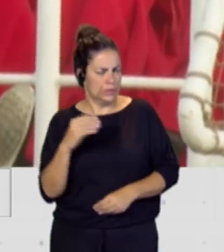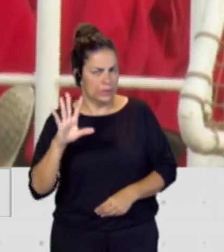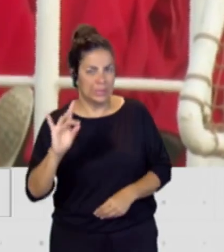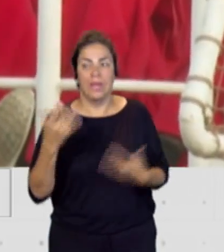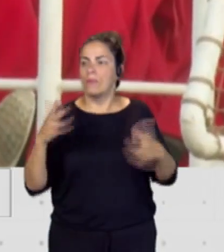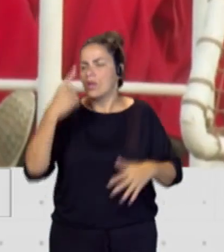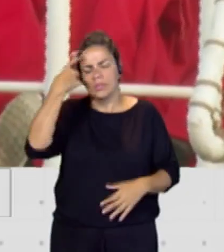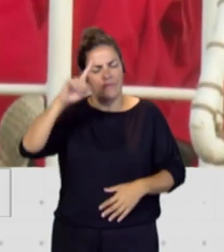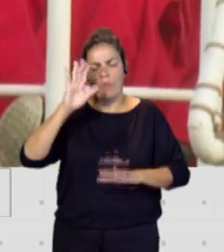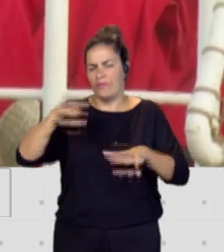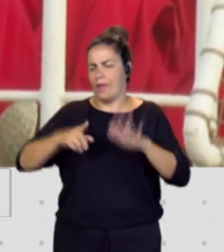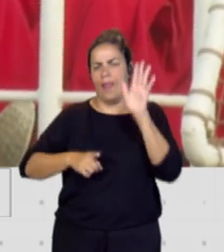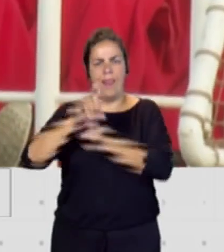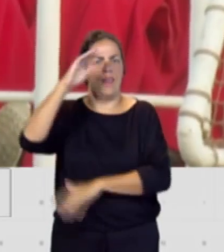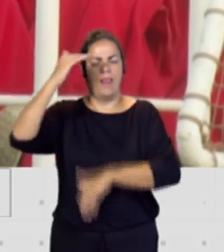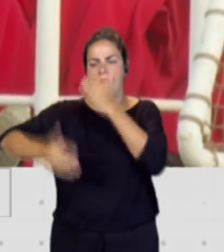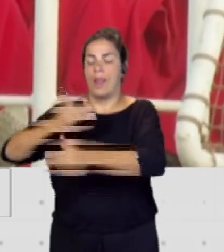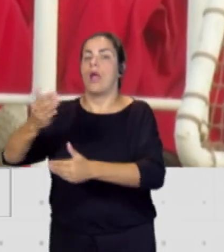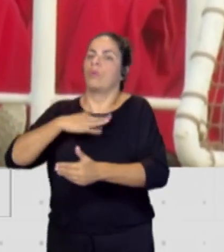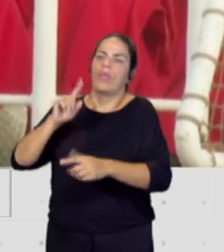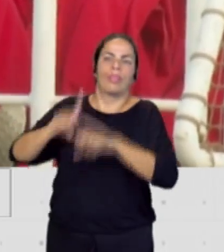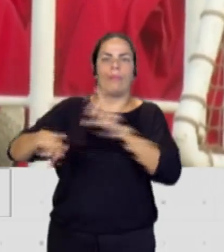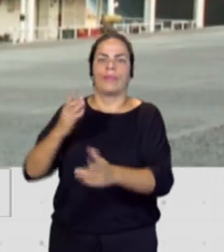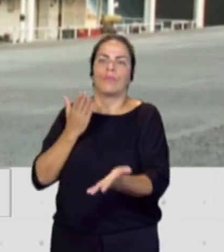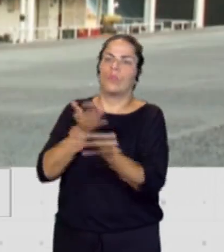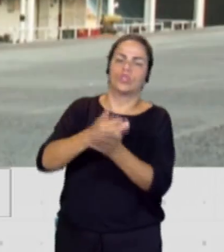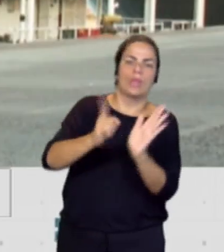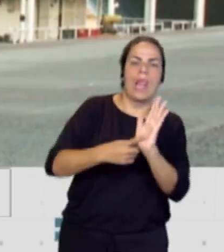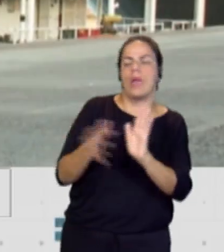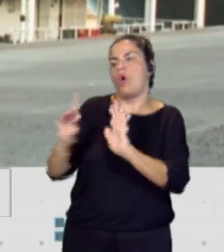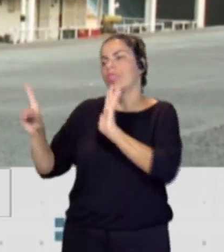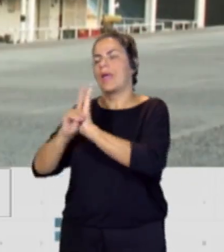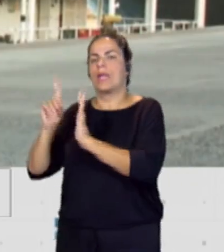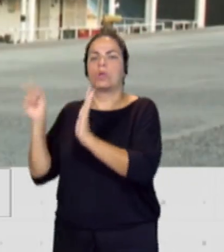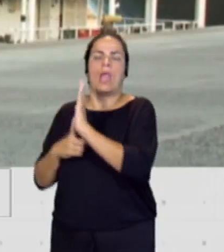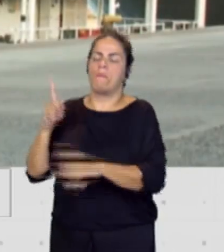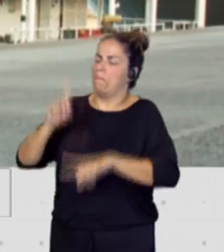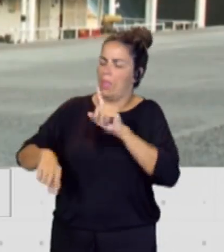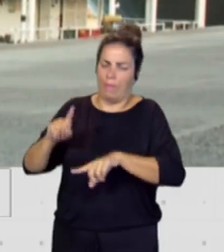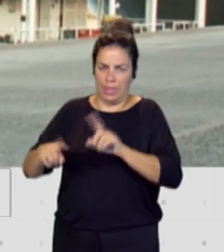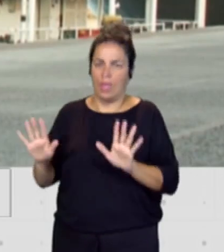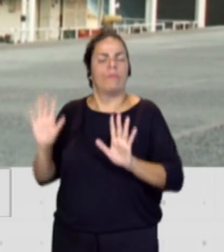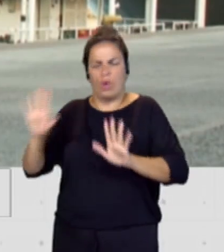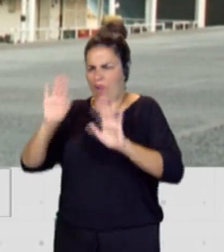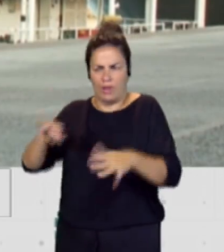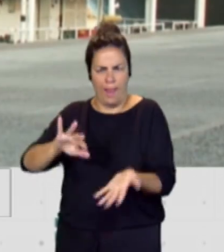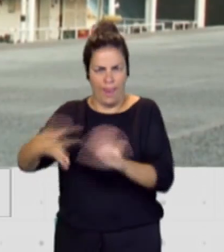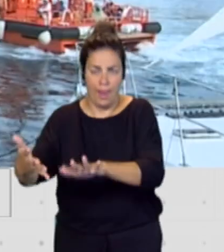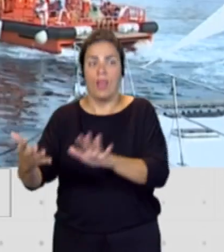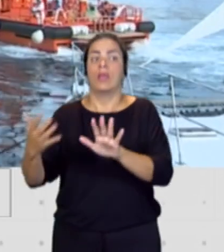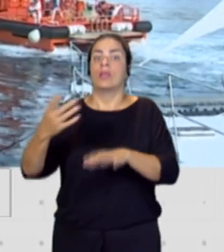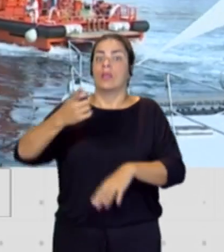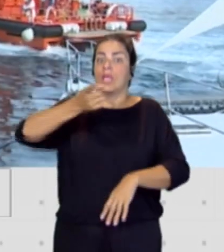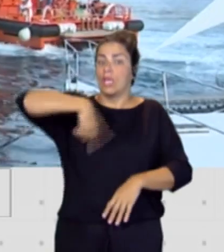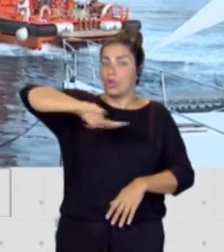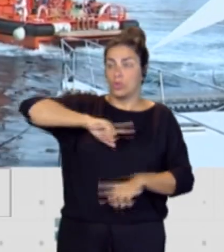saldrá adelante bien sea por proposición de ley o por decreto ley. Nosotros y así le parece al